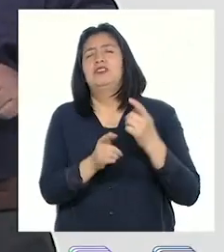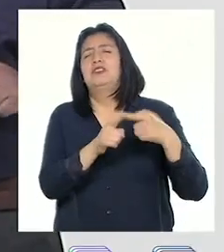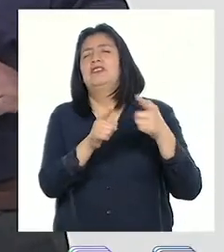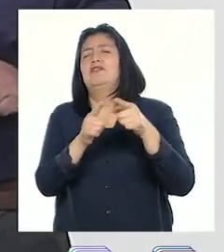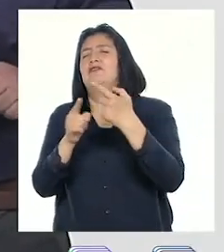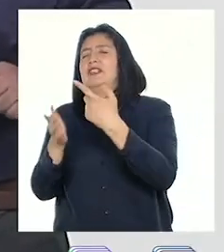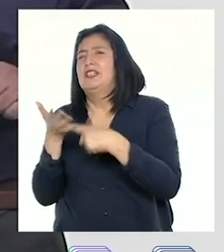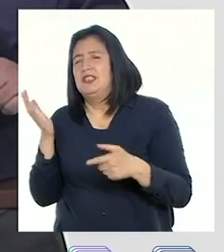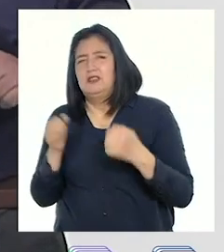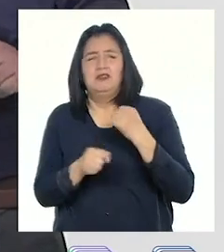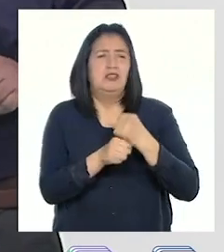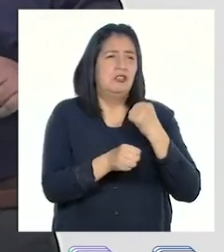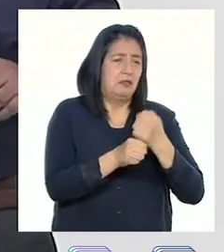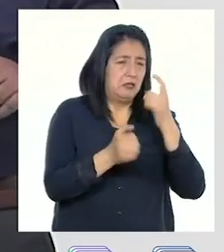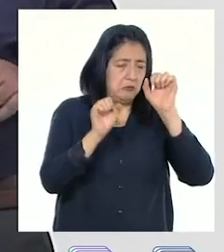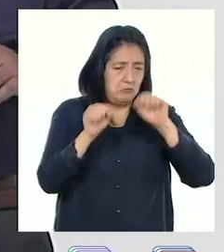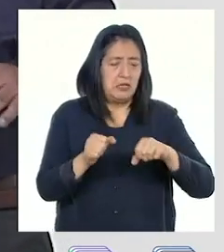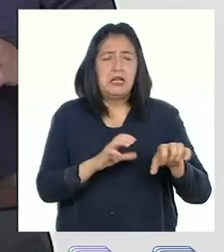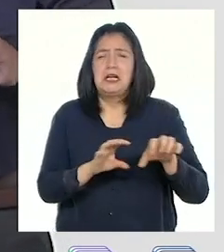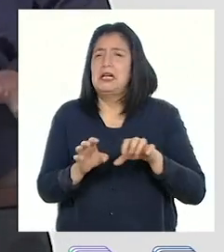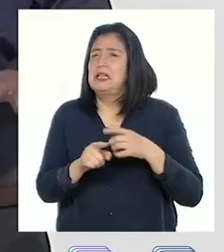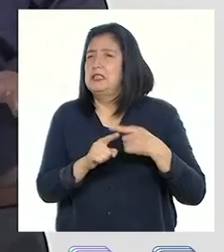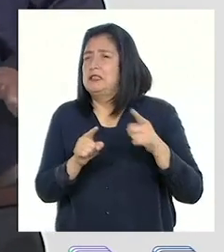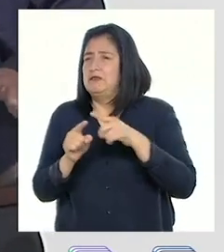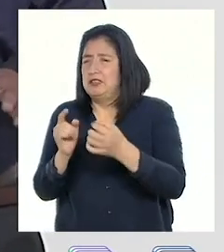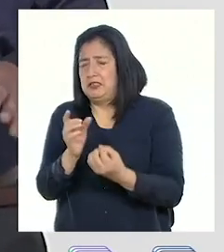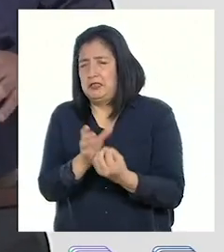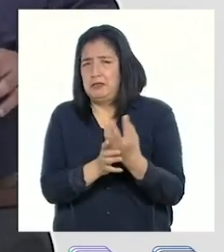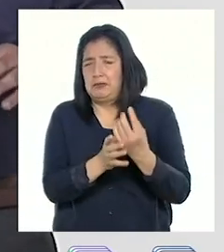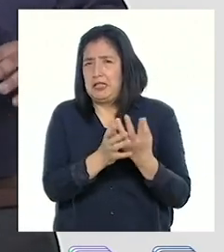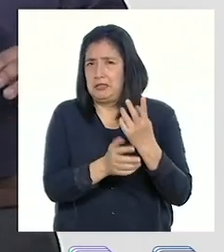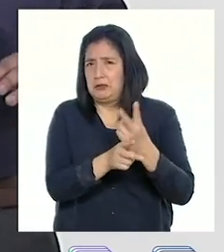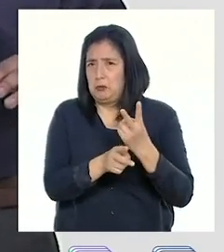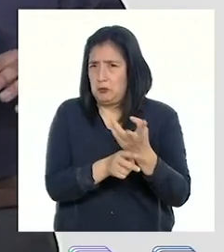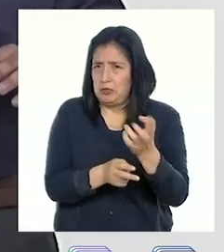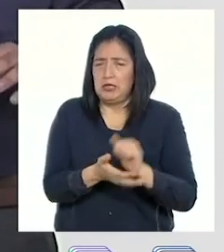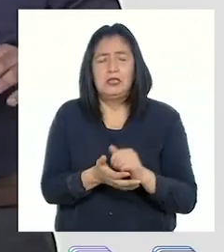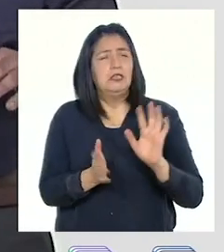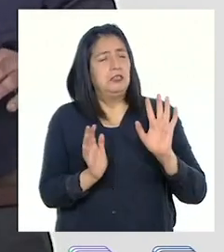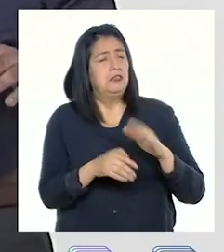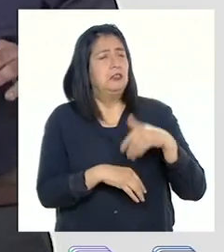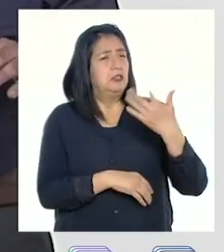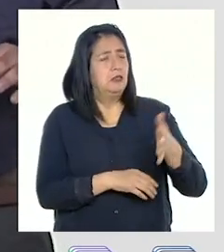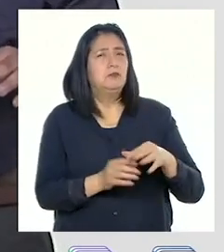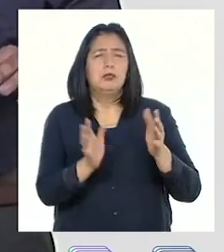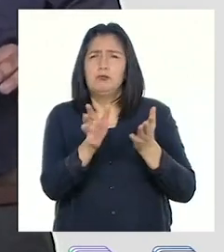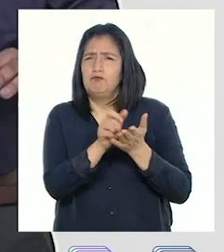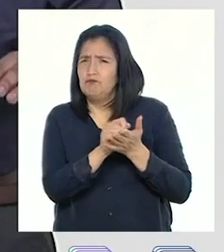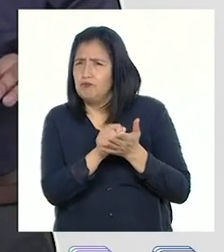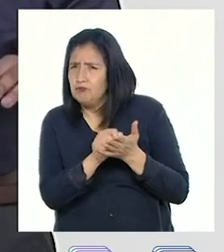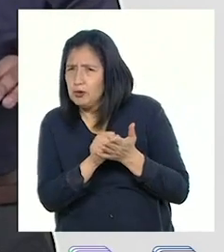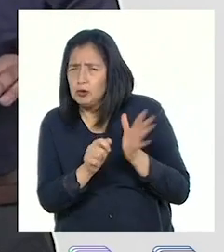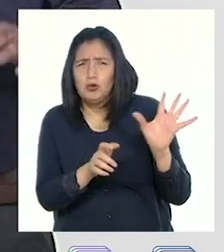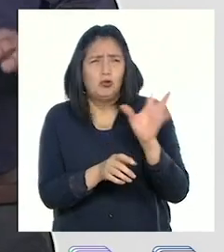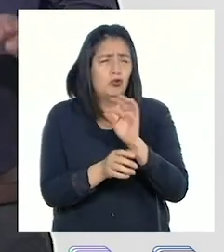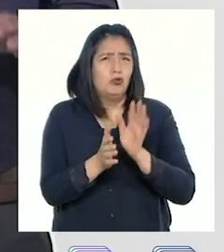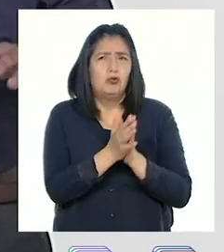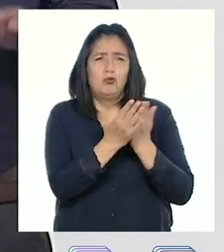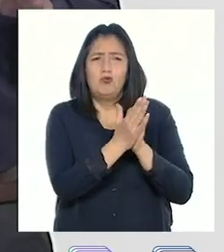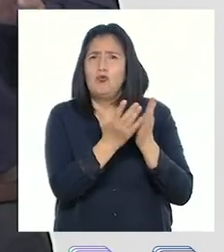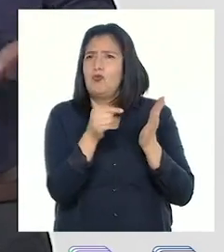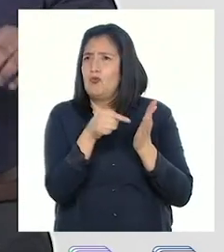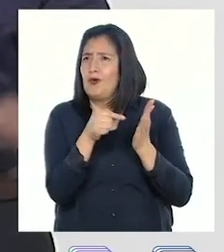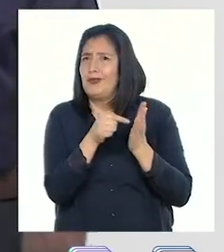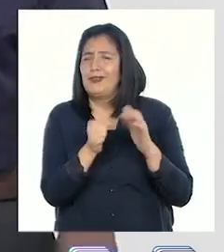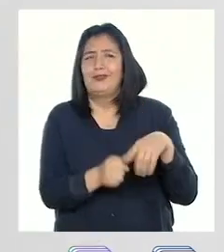diversas actividades para cultivar distintas plantas. Y luego decidimos registrar todo este proceso en un